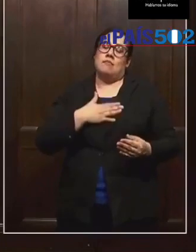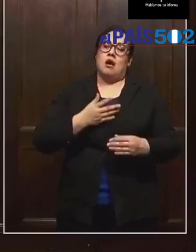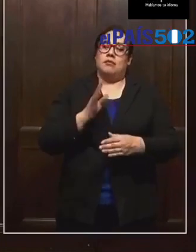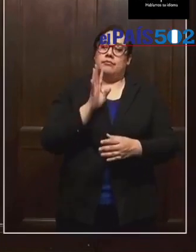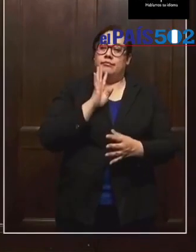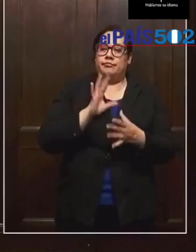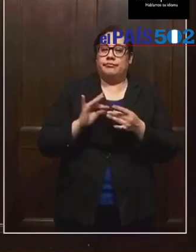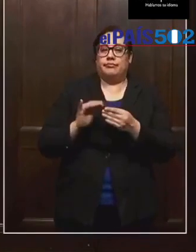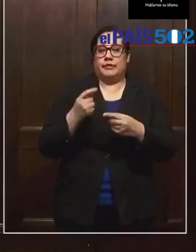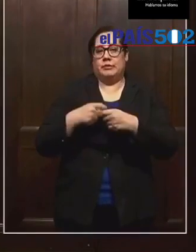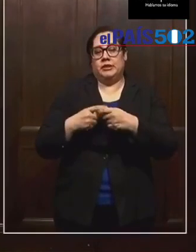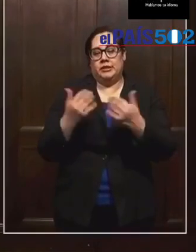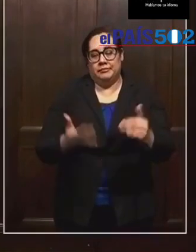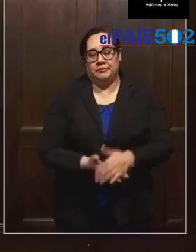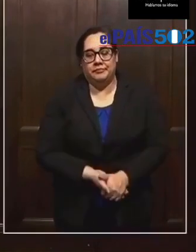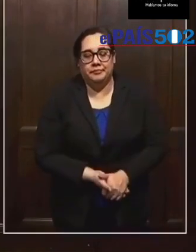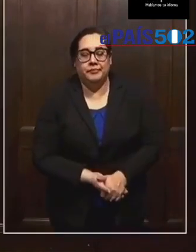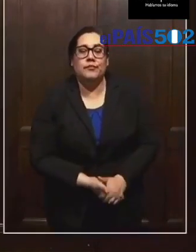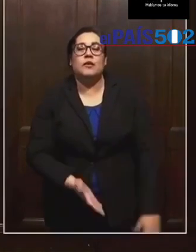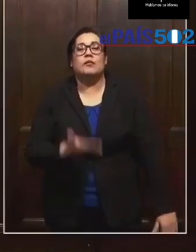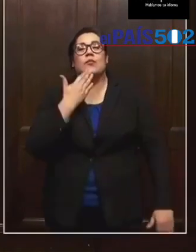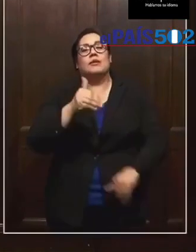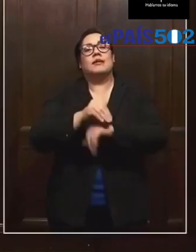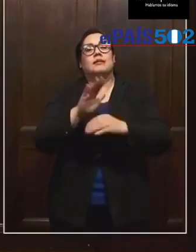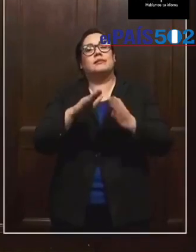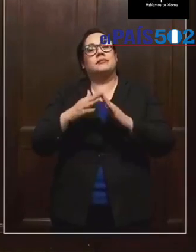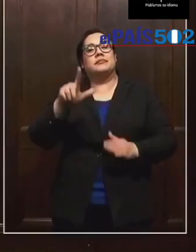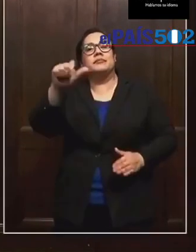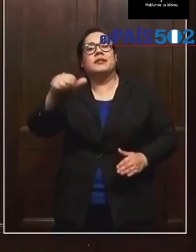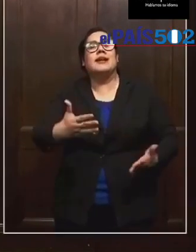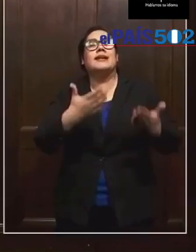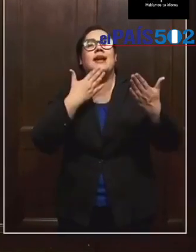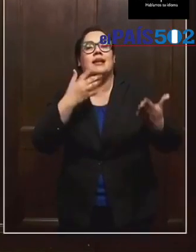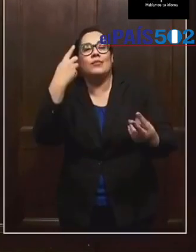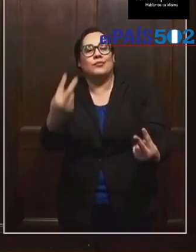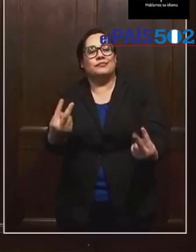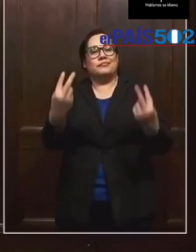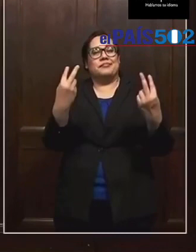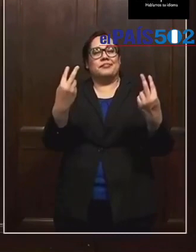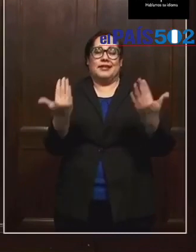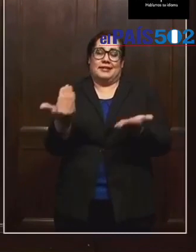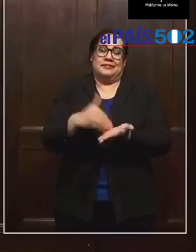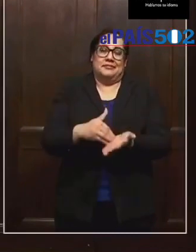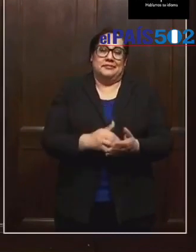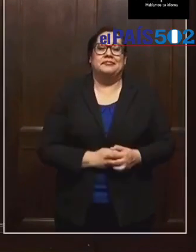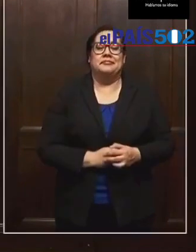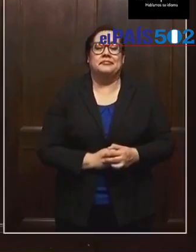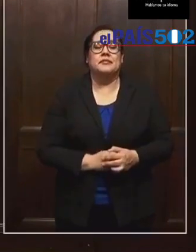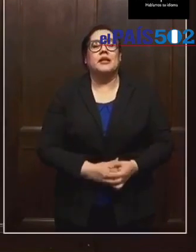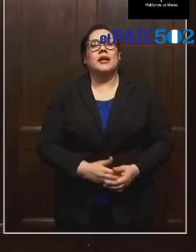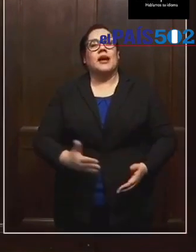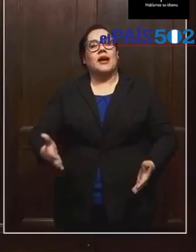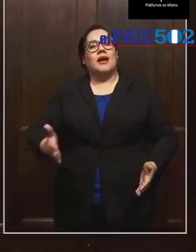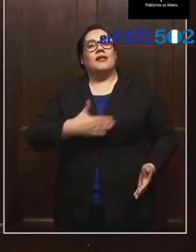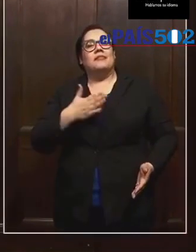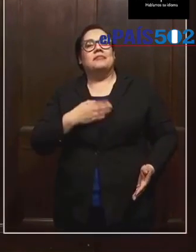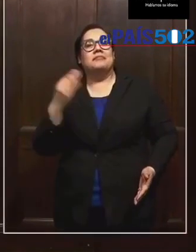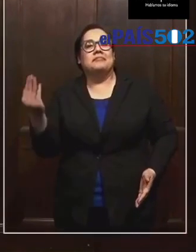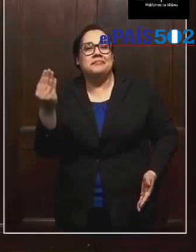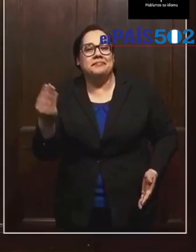points this evening in Spanish. Muy buenas tardes, Los Ángeles, y gracias por venir otra vez. Feliz lunes.